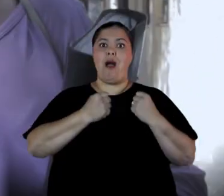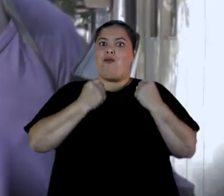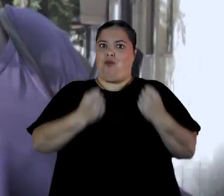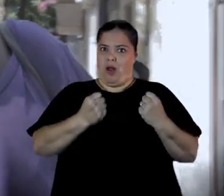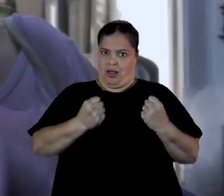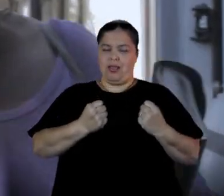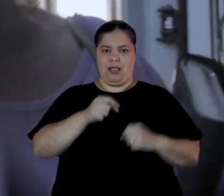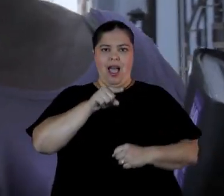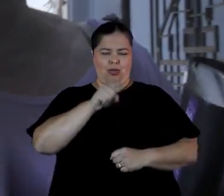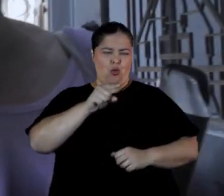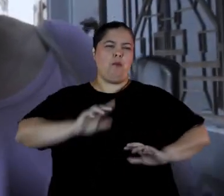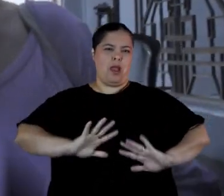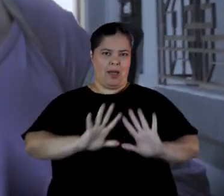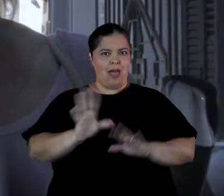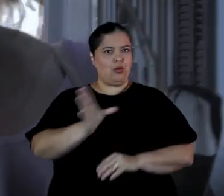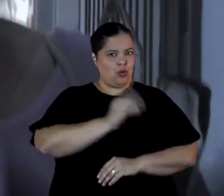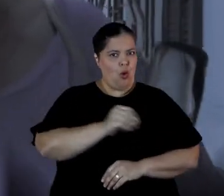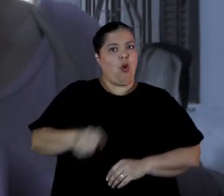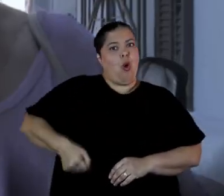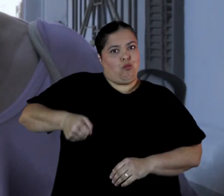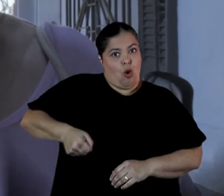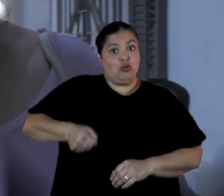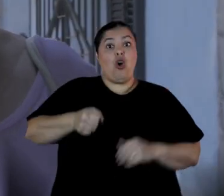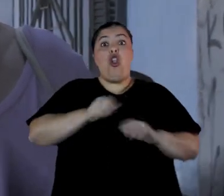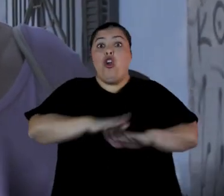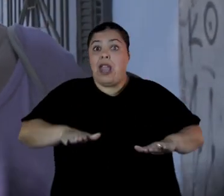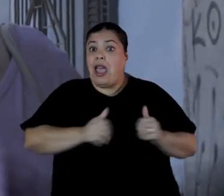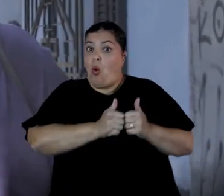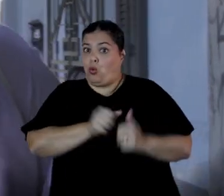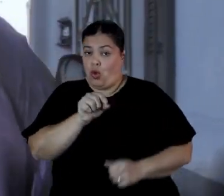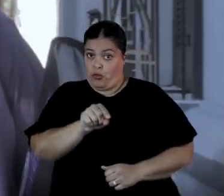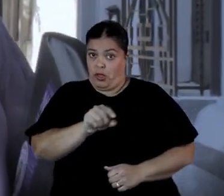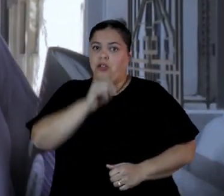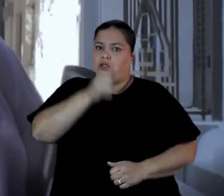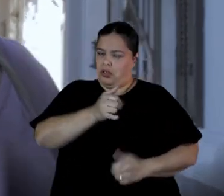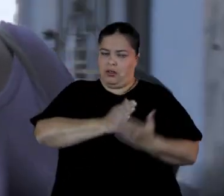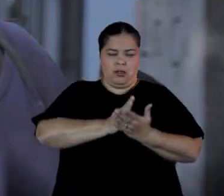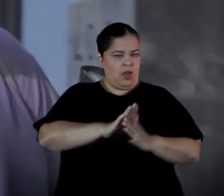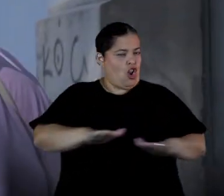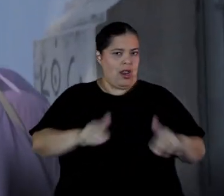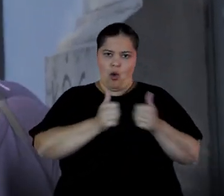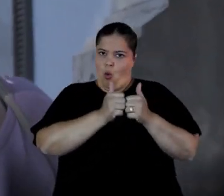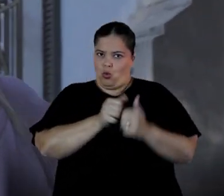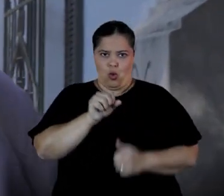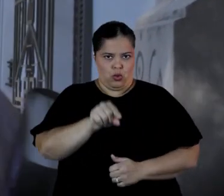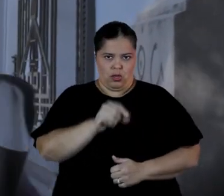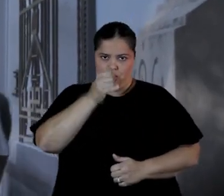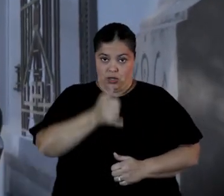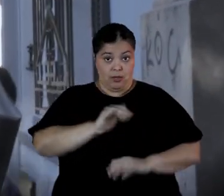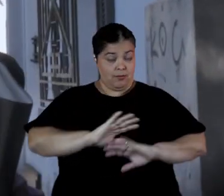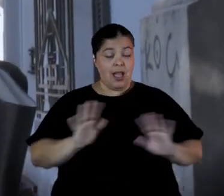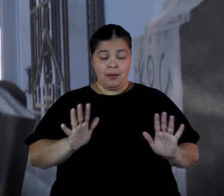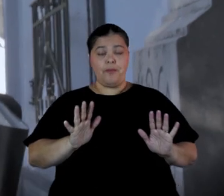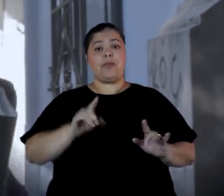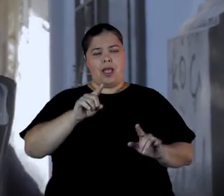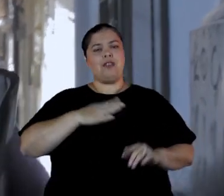vos tenés todo preparado ahí, el bolso, los nenes contigo también, ¿sí? Contigo los lices, ¿sí? Dale, dale,